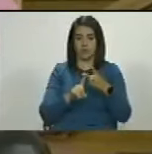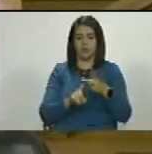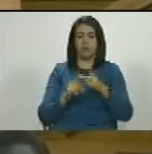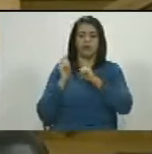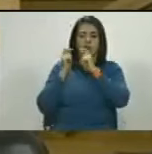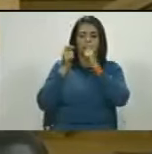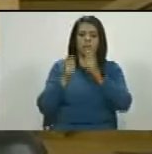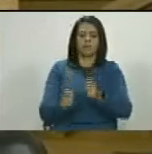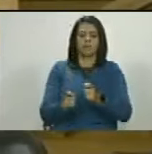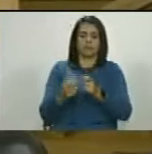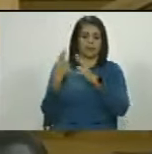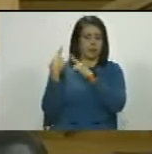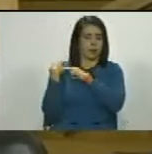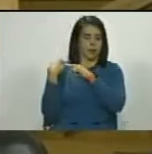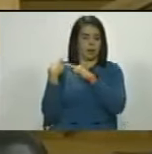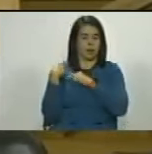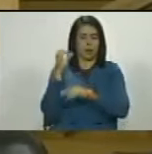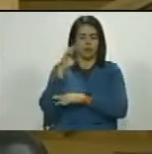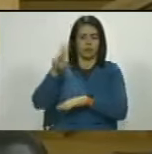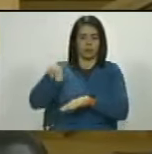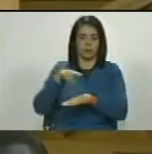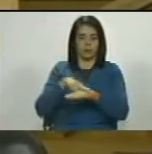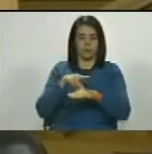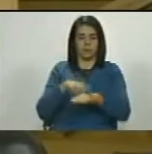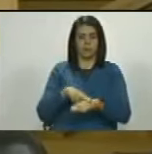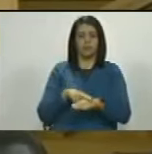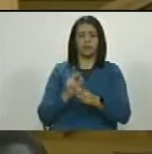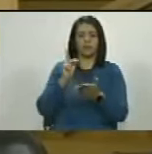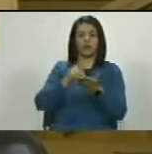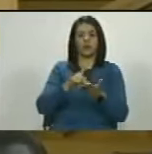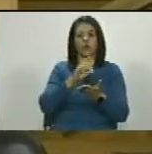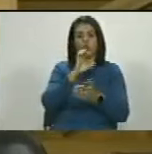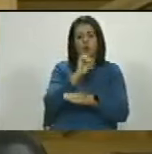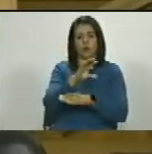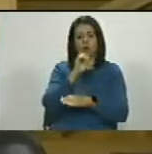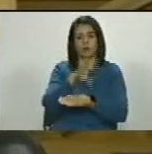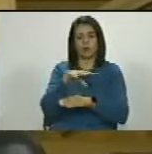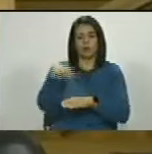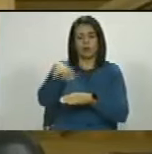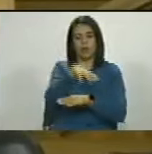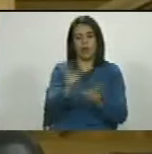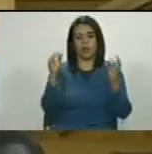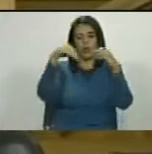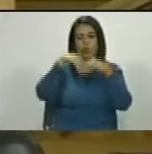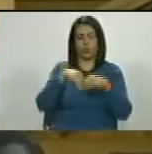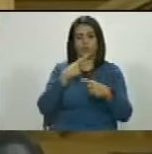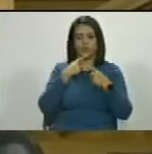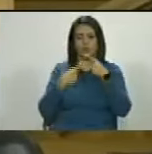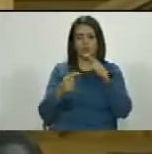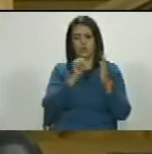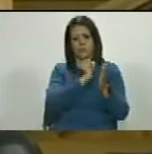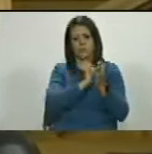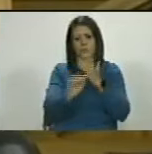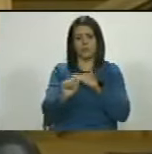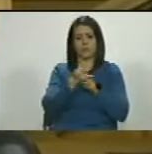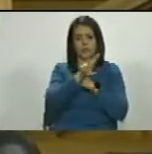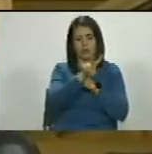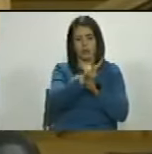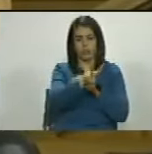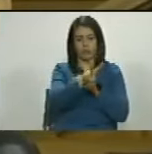designación del representante de la asamblea nacional ante el consejo de estado de conformidad con lo previsto en el artículo